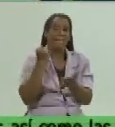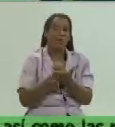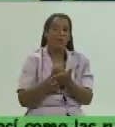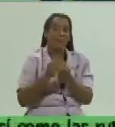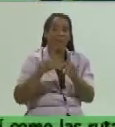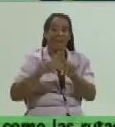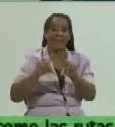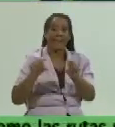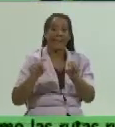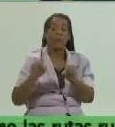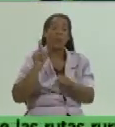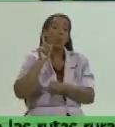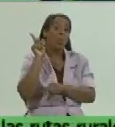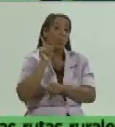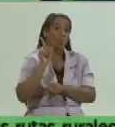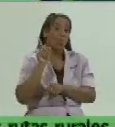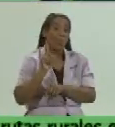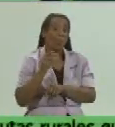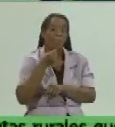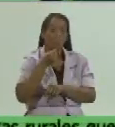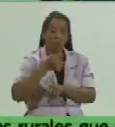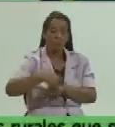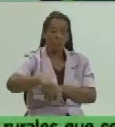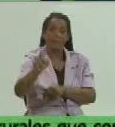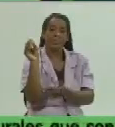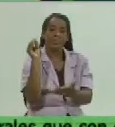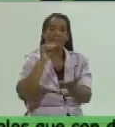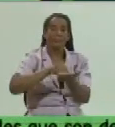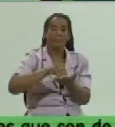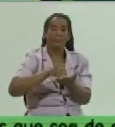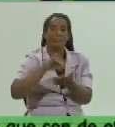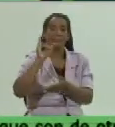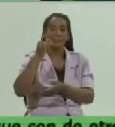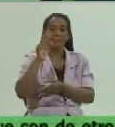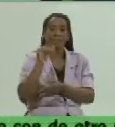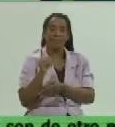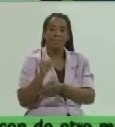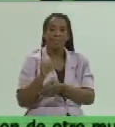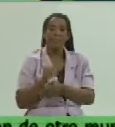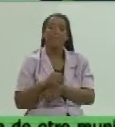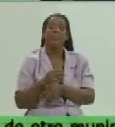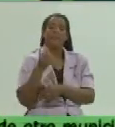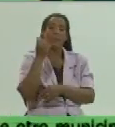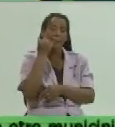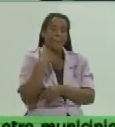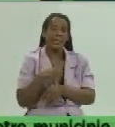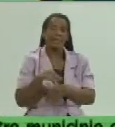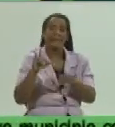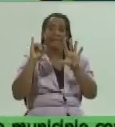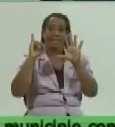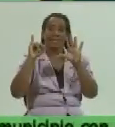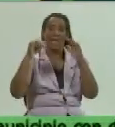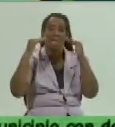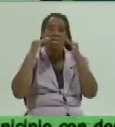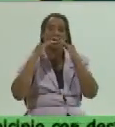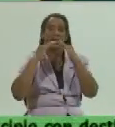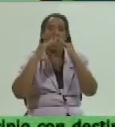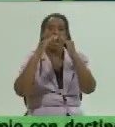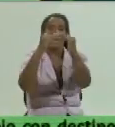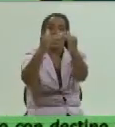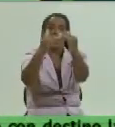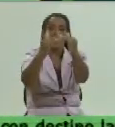próximamente debe ser montado en este territorio el montaje de seis naves avícolas en